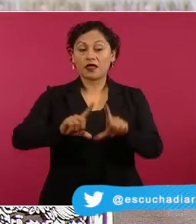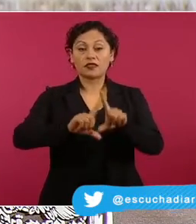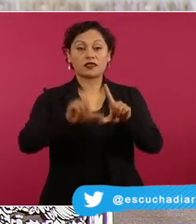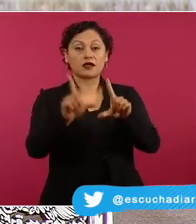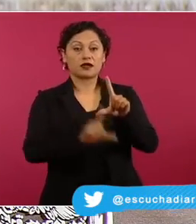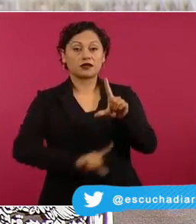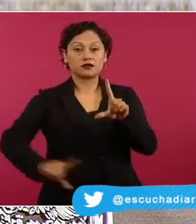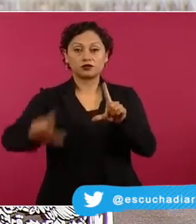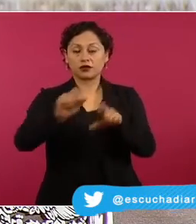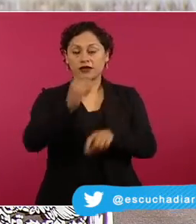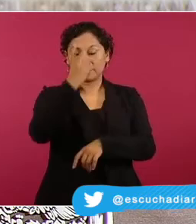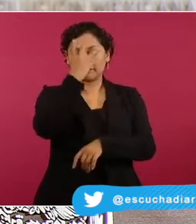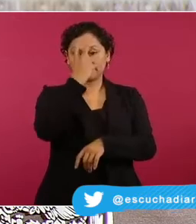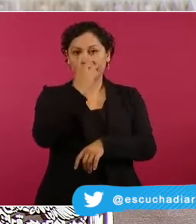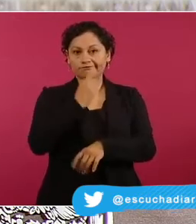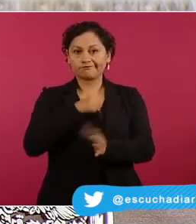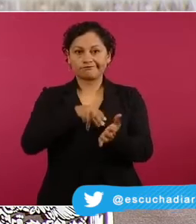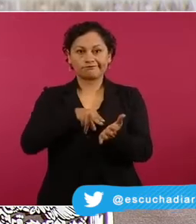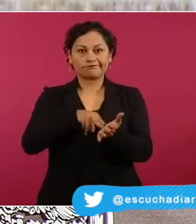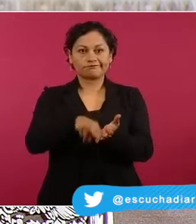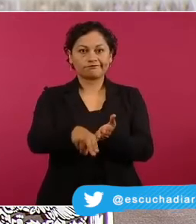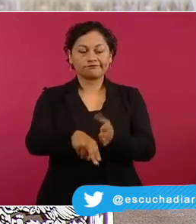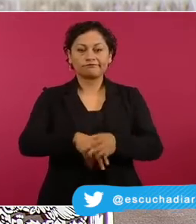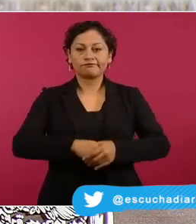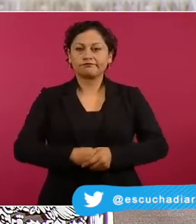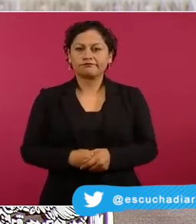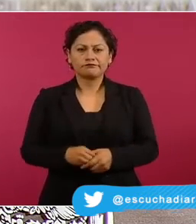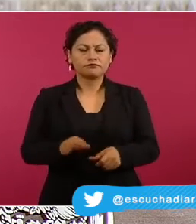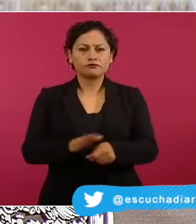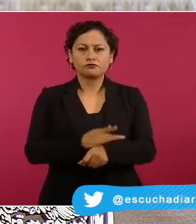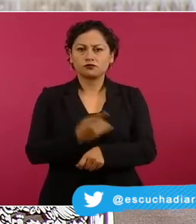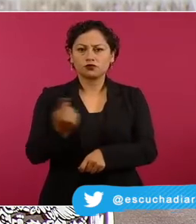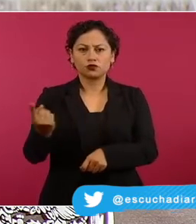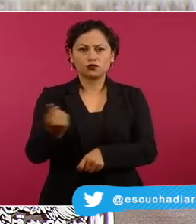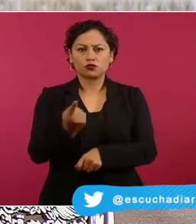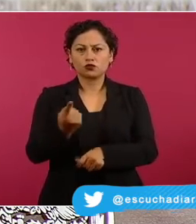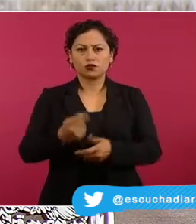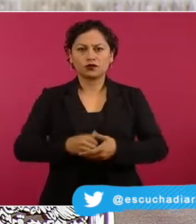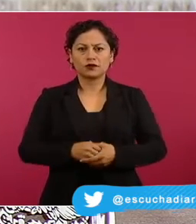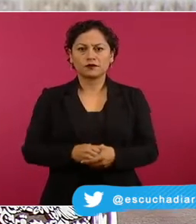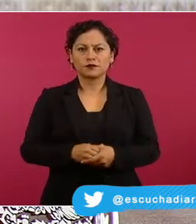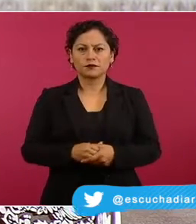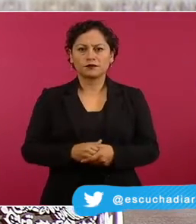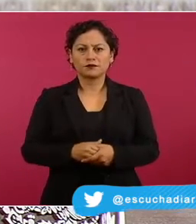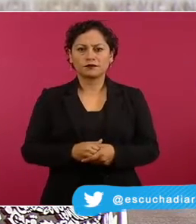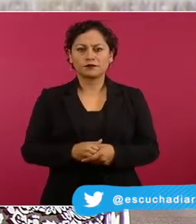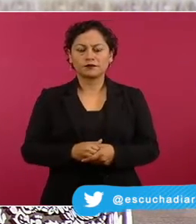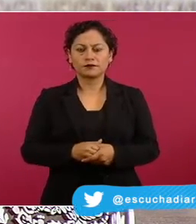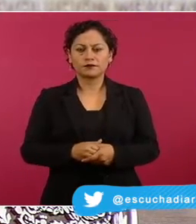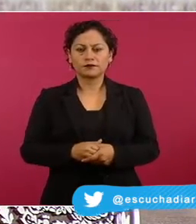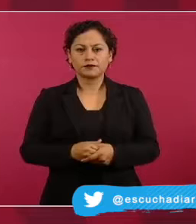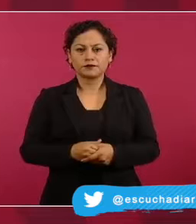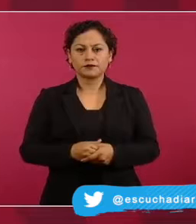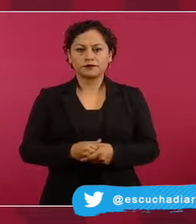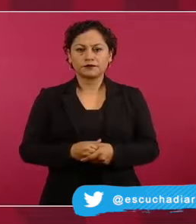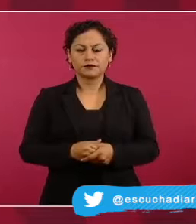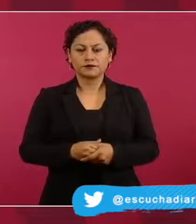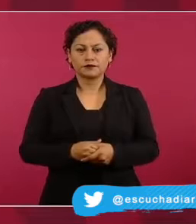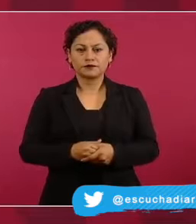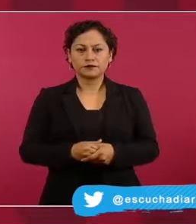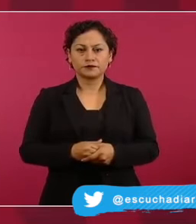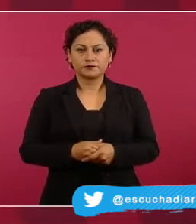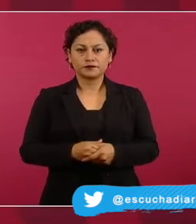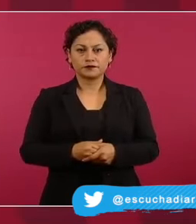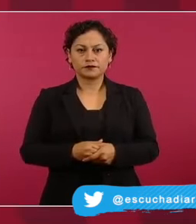el presidente mencionó que este día lo considera de luto nacional ya que se conmemoran ocho años de la desaparición de los jóvenes de